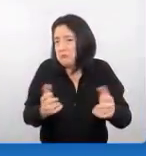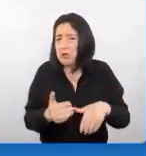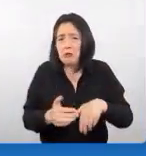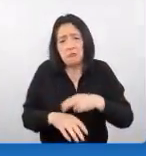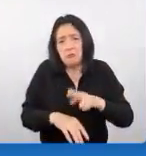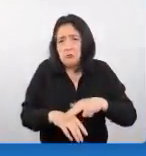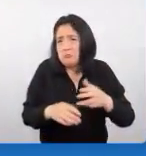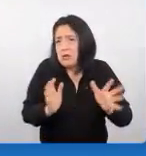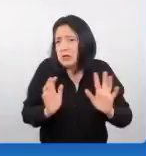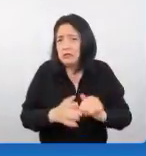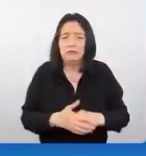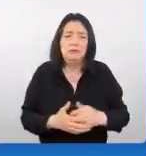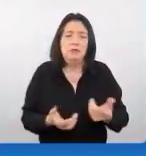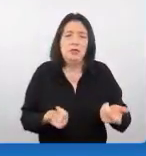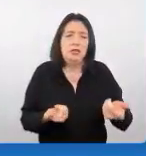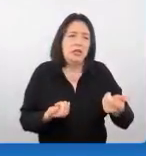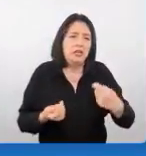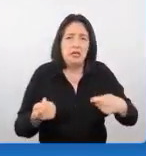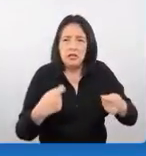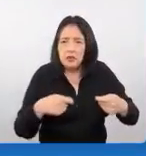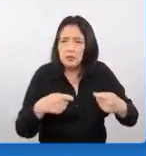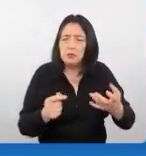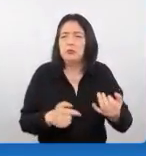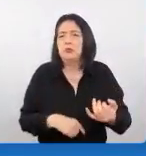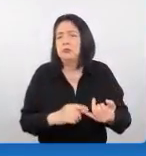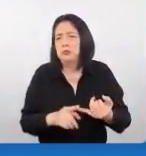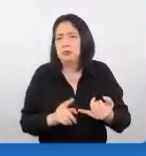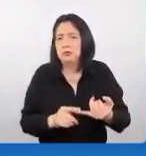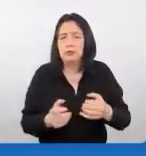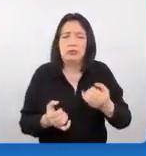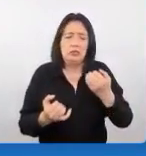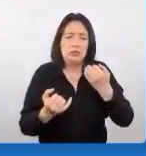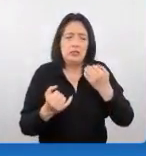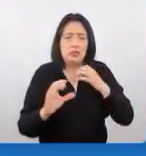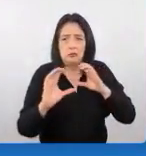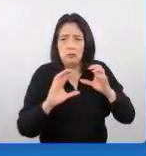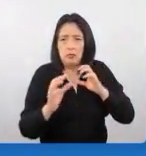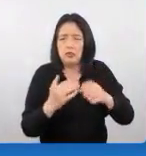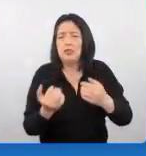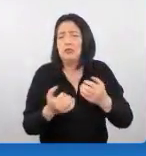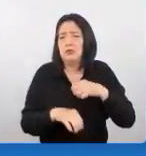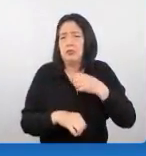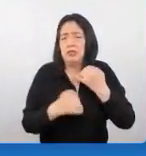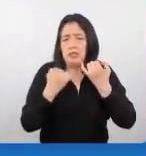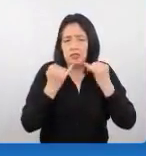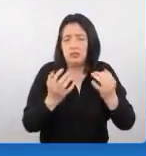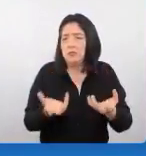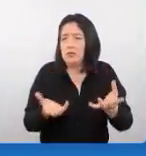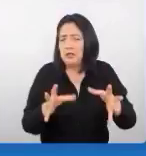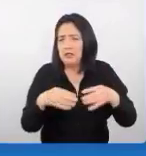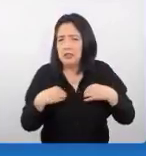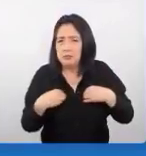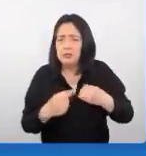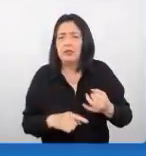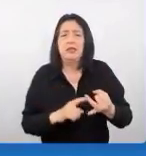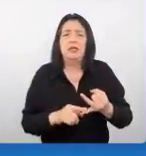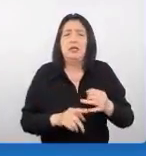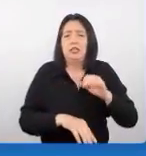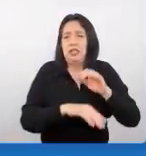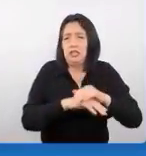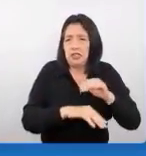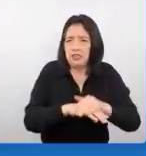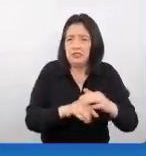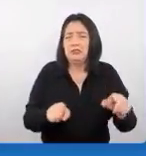para negocios el lenguaje de comunicación aceptados es tanto el idioma inglés